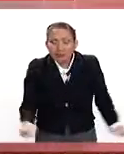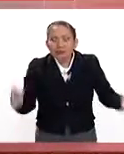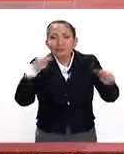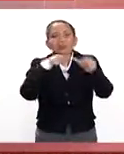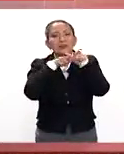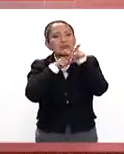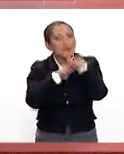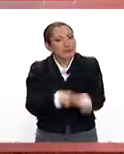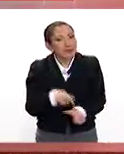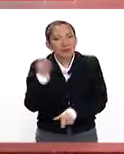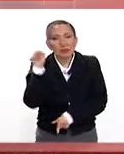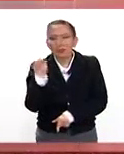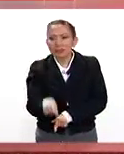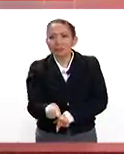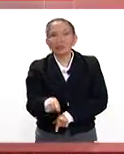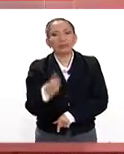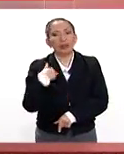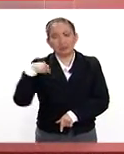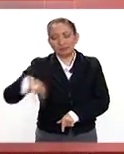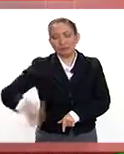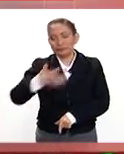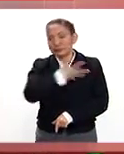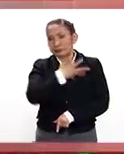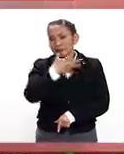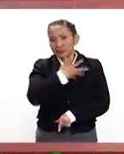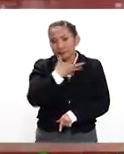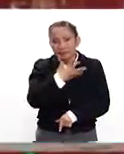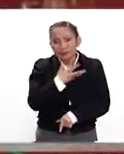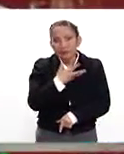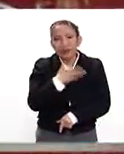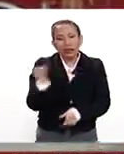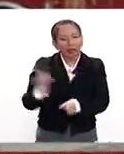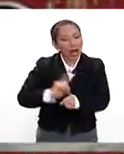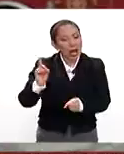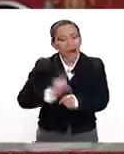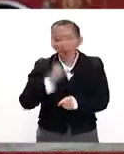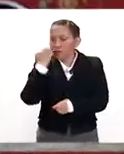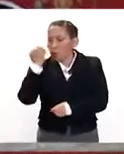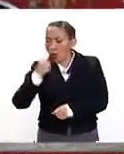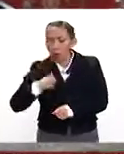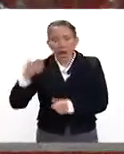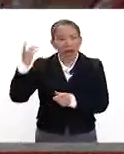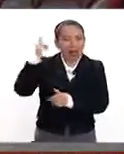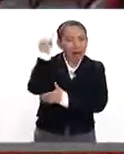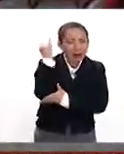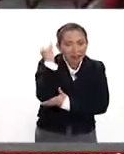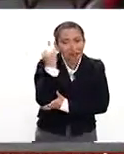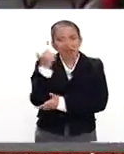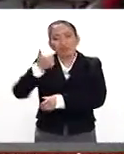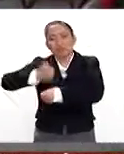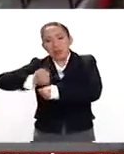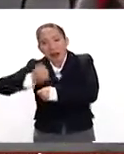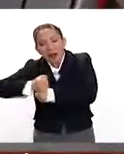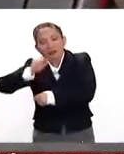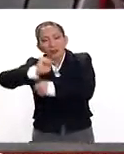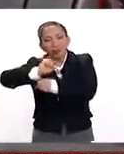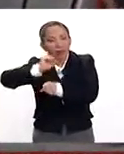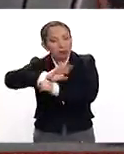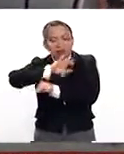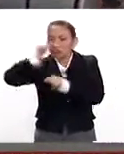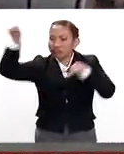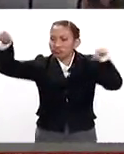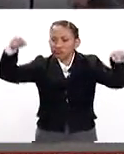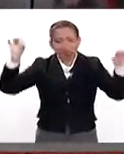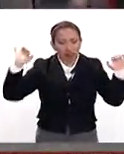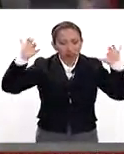el mismo. Aquí tenemos las visitas diarias, las escuelas, los niños, la primaria, la secundaria. De todas las